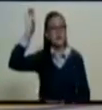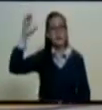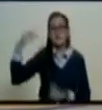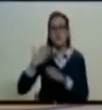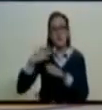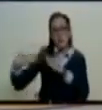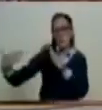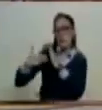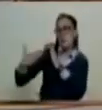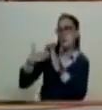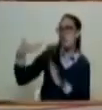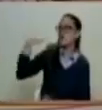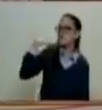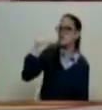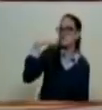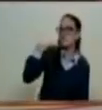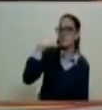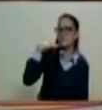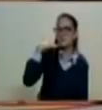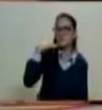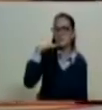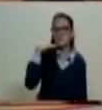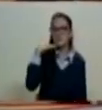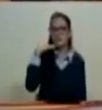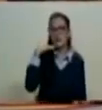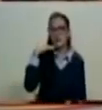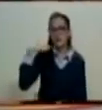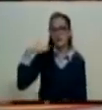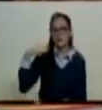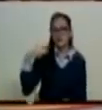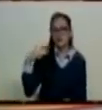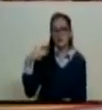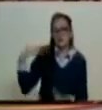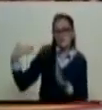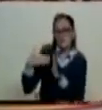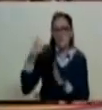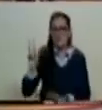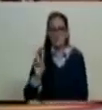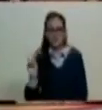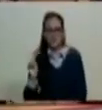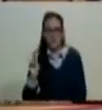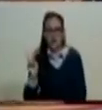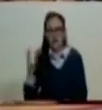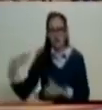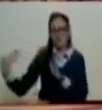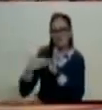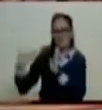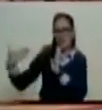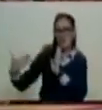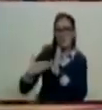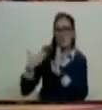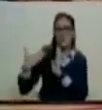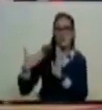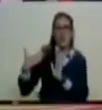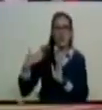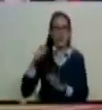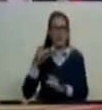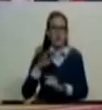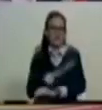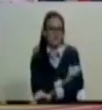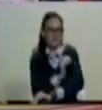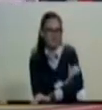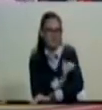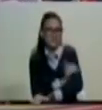agresiones imperiales que hoy están sobre nuestra Venezuela, sobre las agresiones contra las agresiones de la derecha